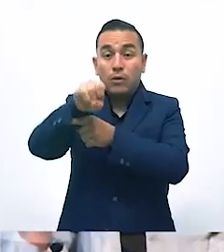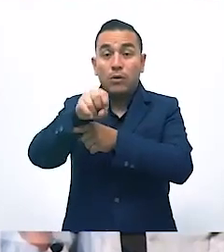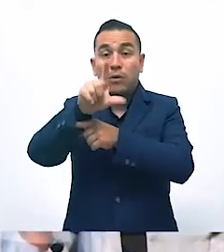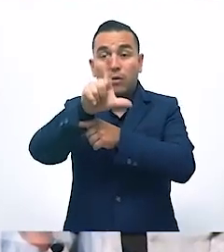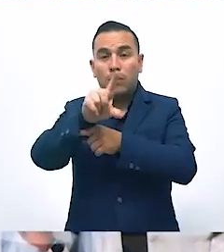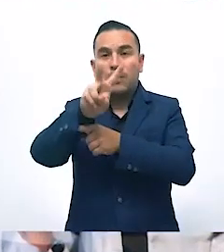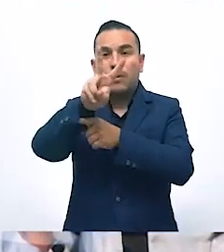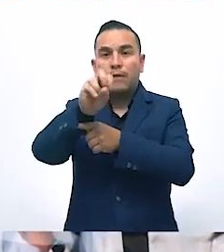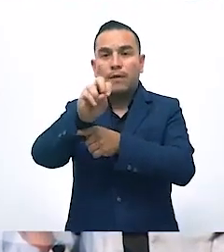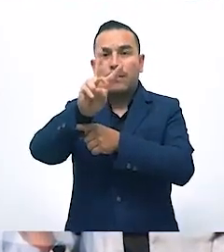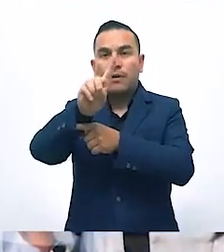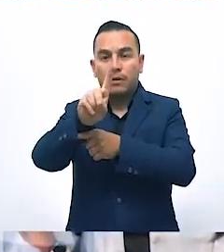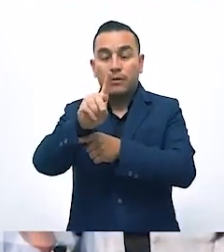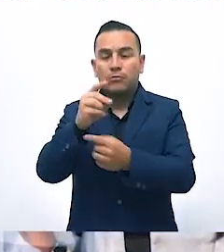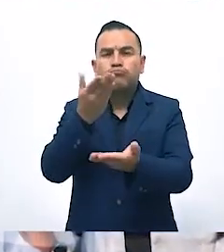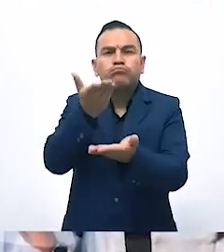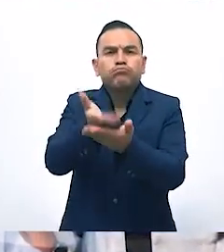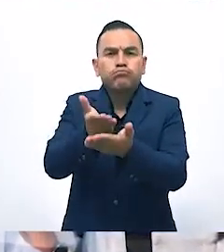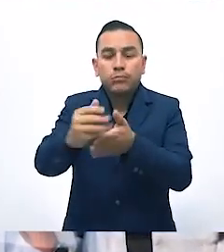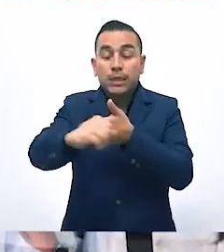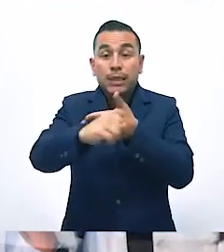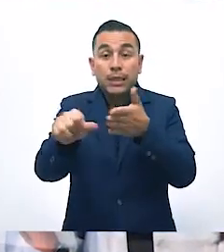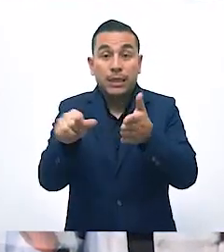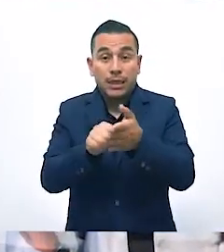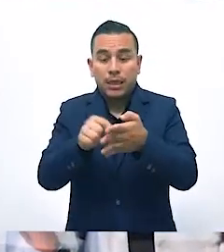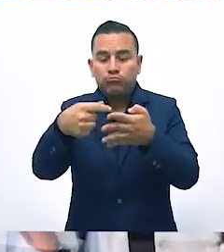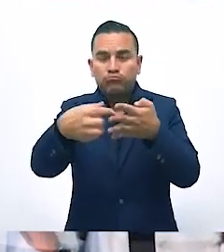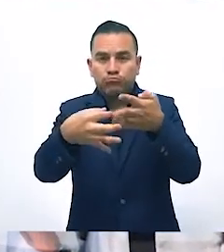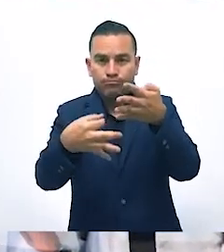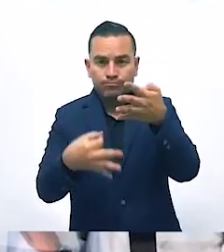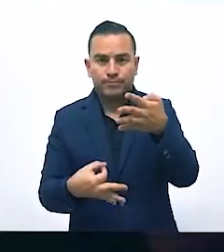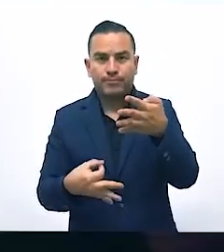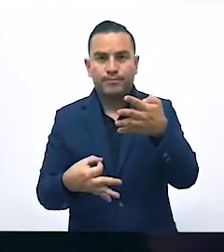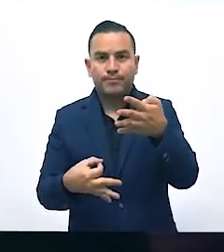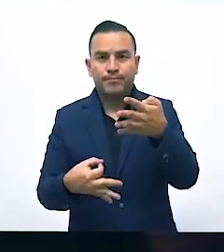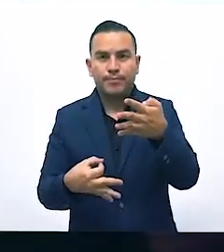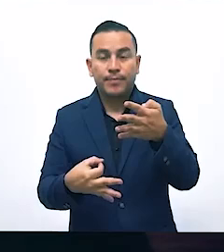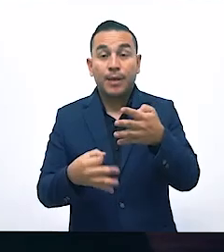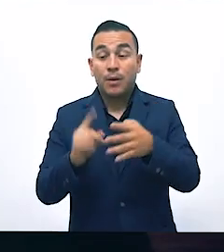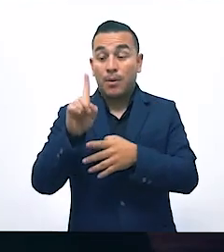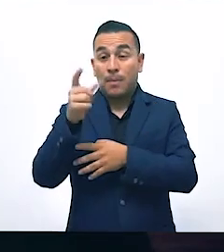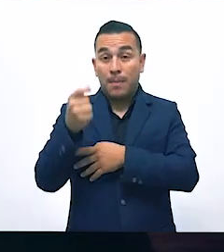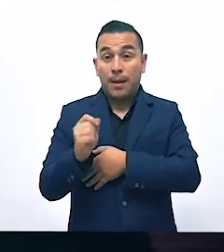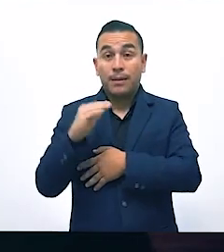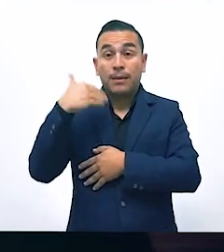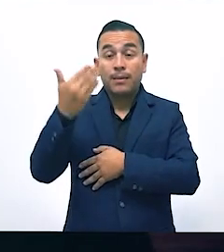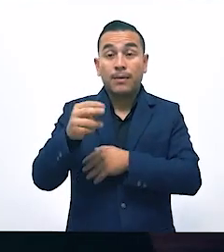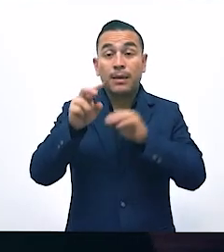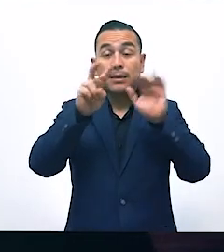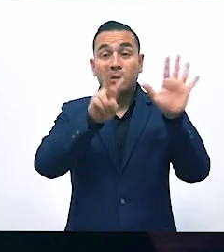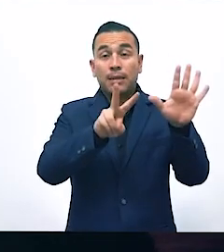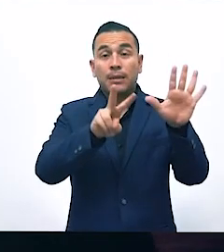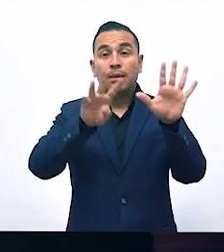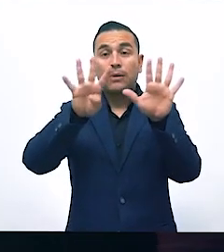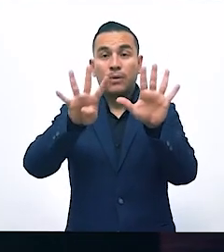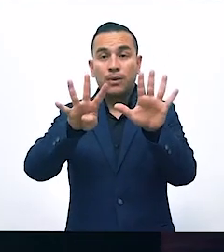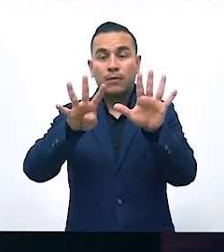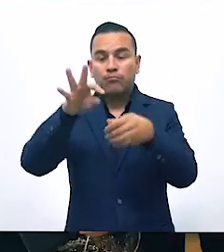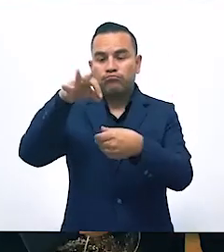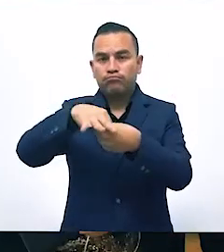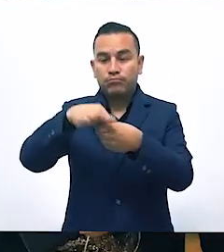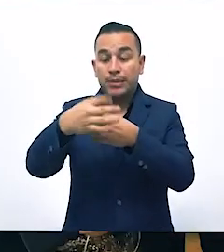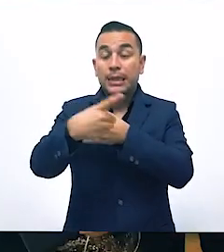del 2021, entregamos a la Asamblea Legislativa el anteproyecto de ley. Un mes después, con 79 votos,